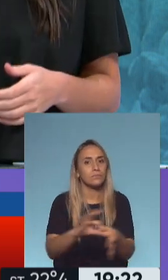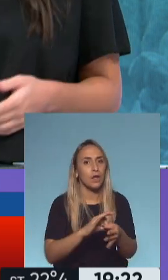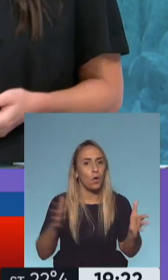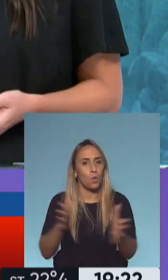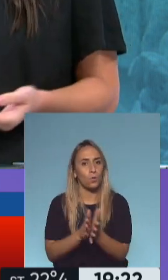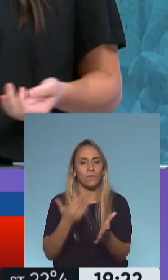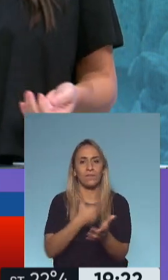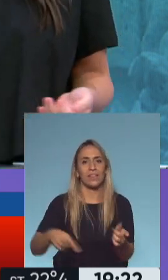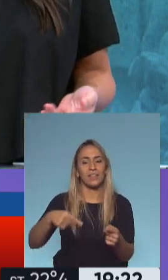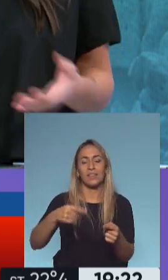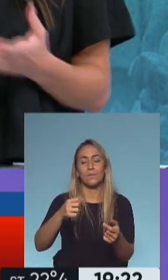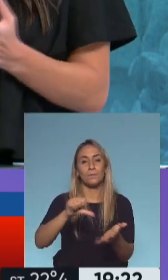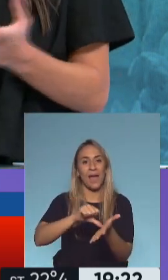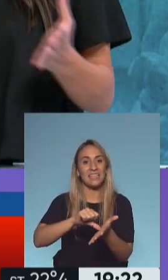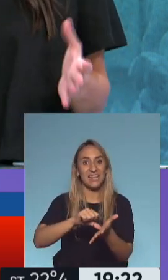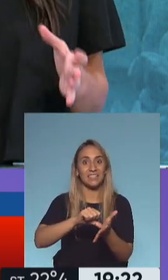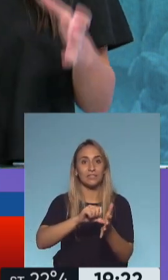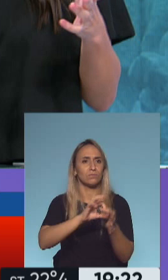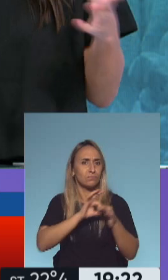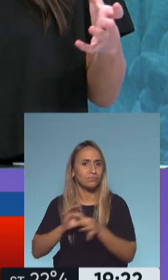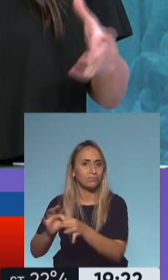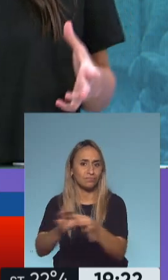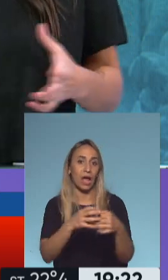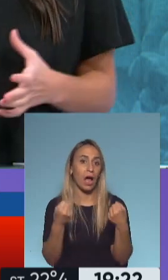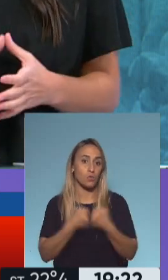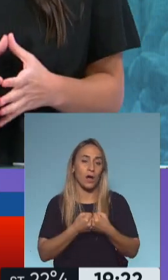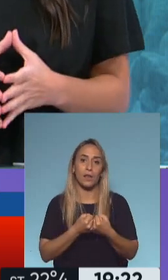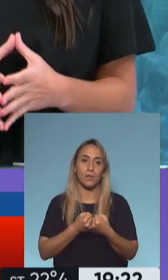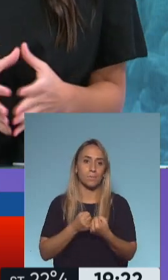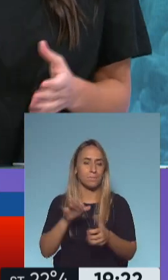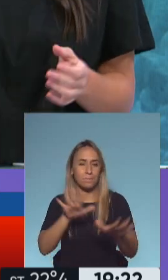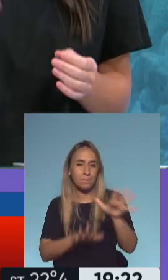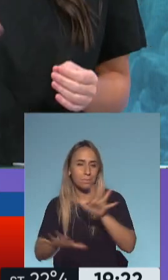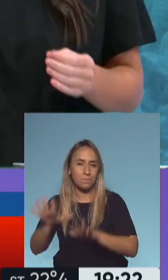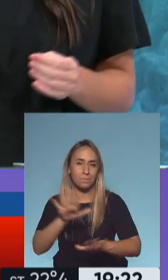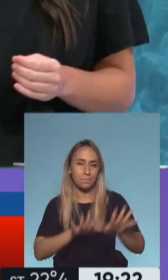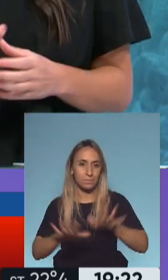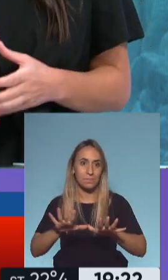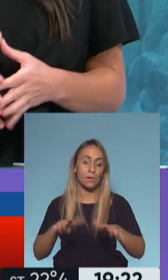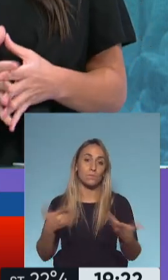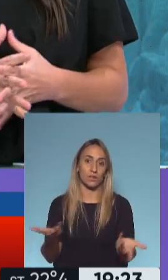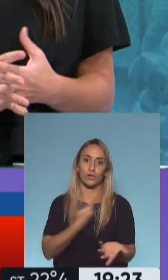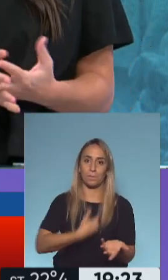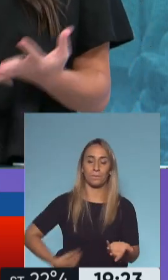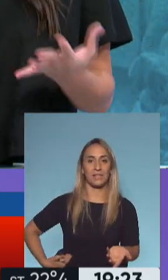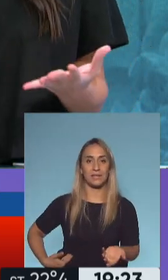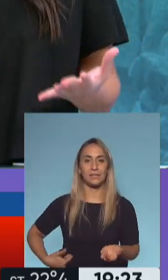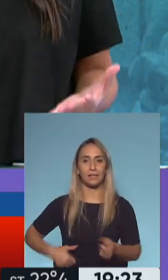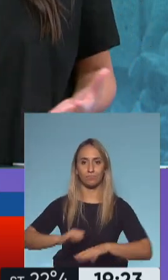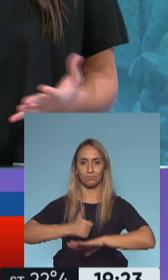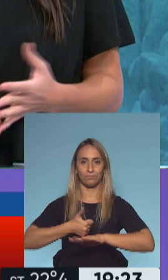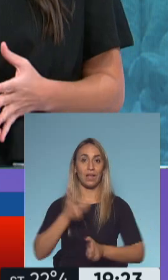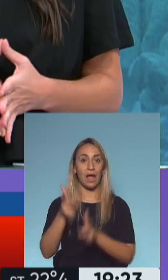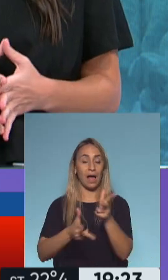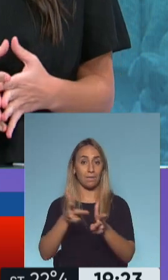entre los distintos estados. Por eso, otra de las personas, o los jefes de Estado, vamos a darle mayor entidad, que habló en esta cumbre fue